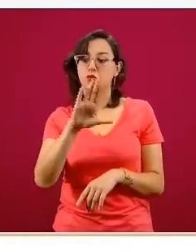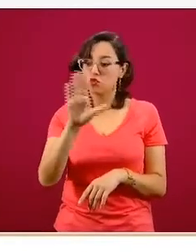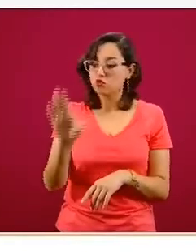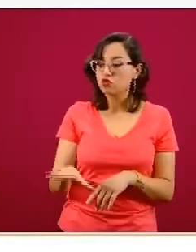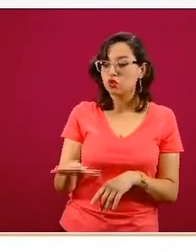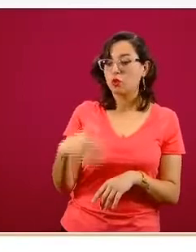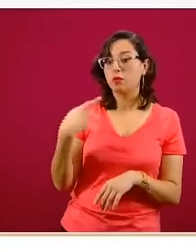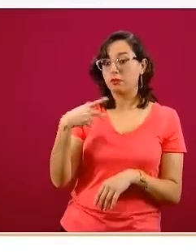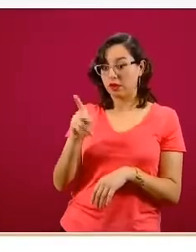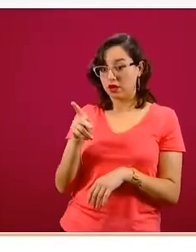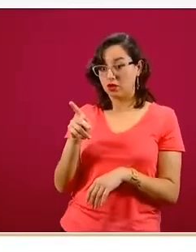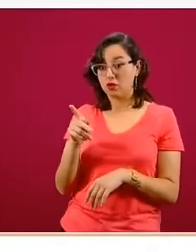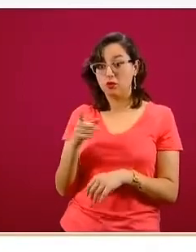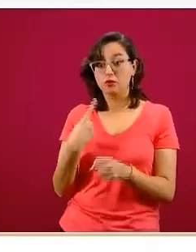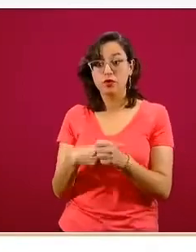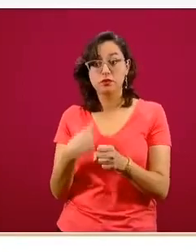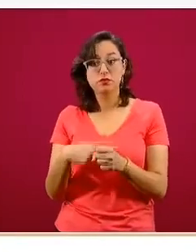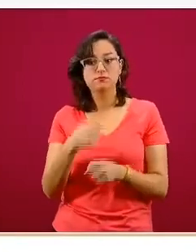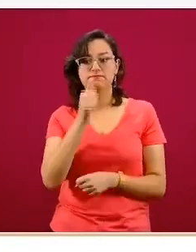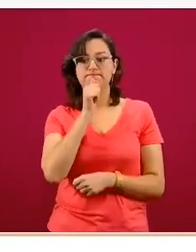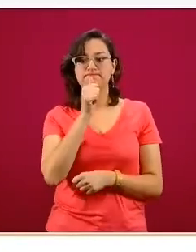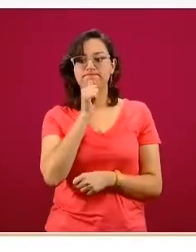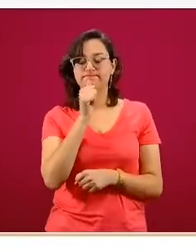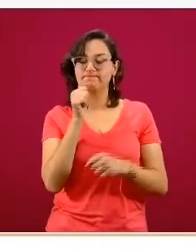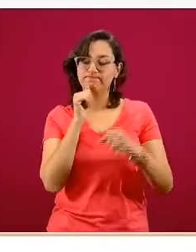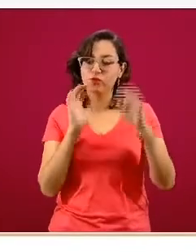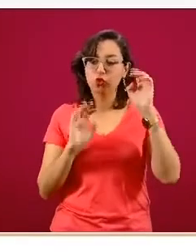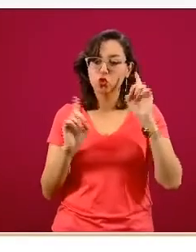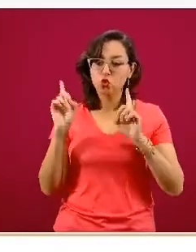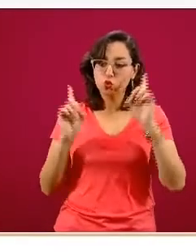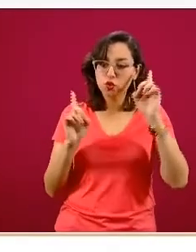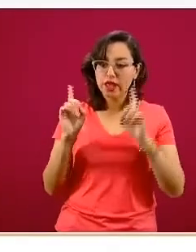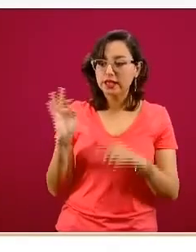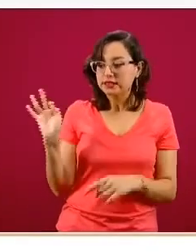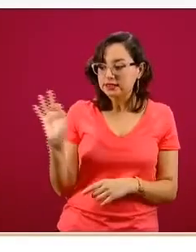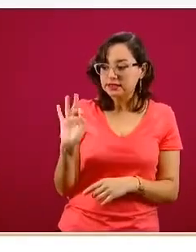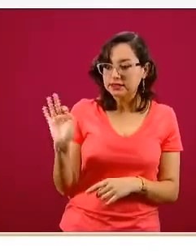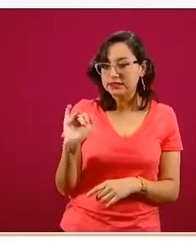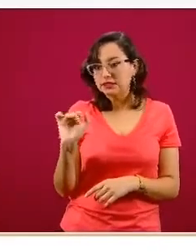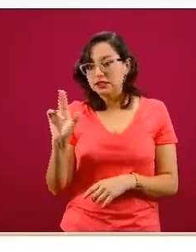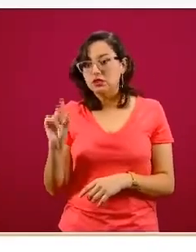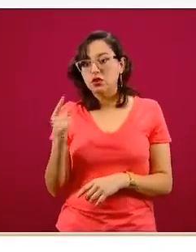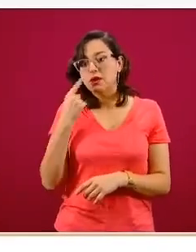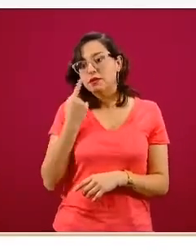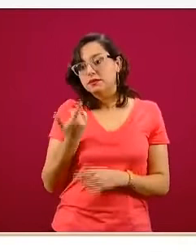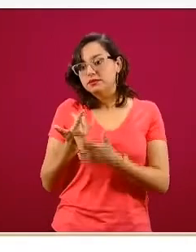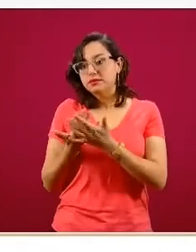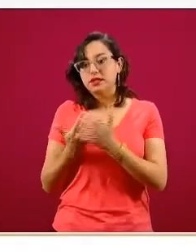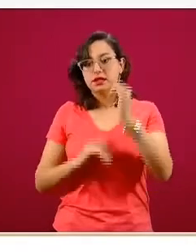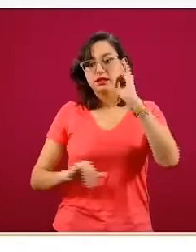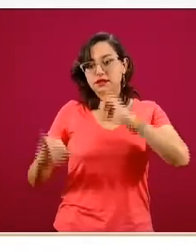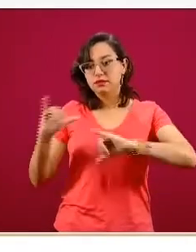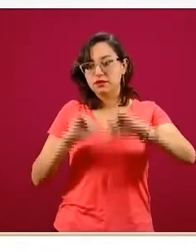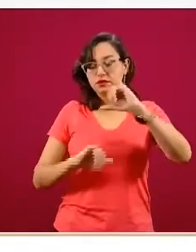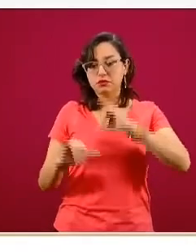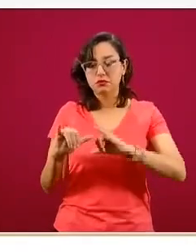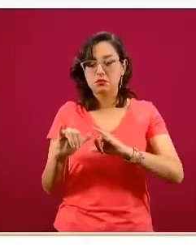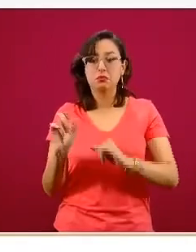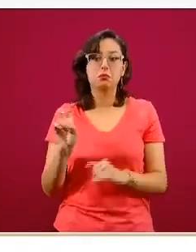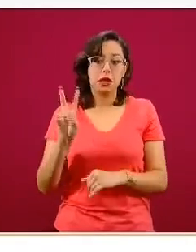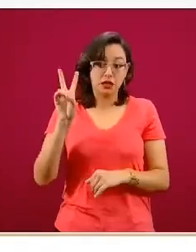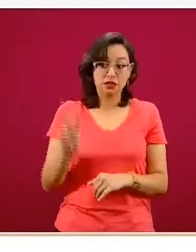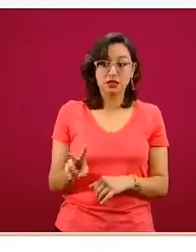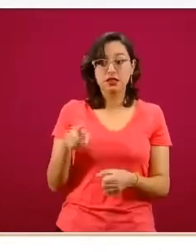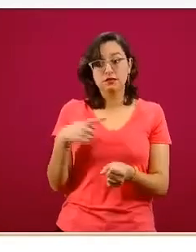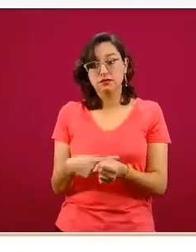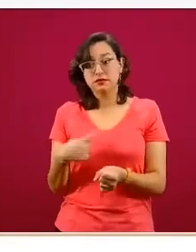que todavía tienen clasificación de sospechosas, es decir, que estamos esperando un resultado del laboratorio para saber si se confirman